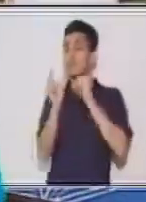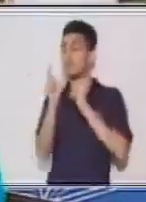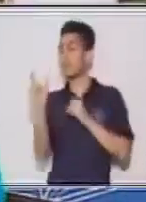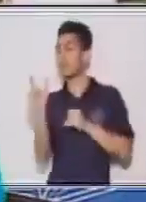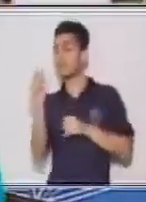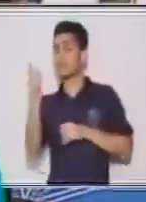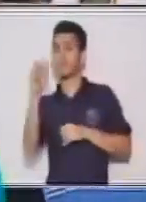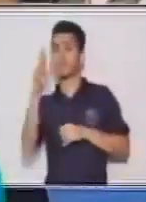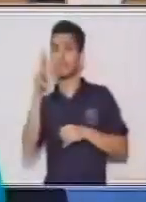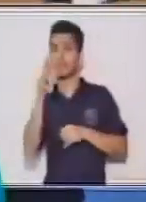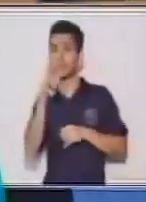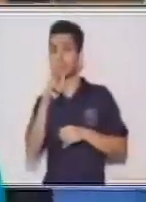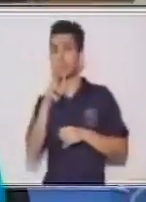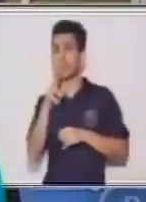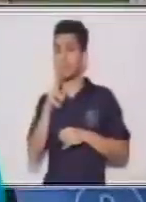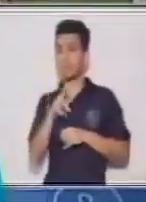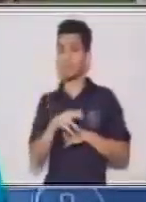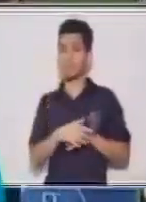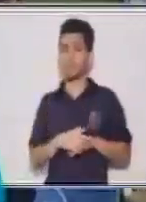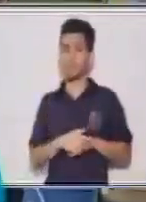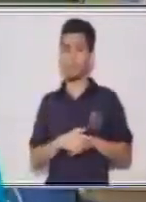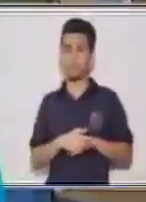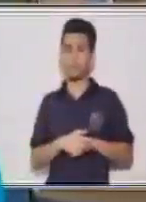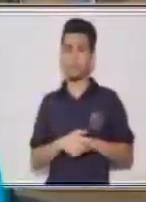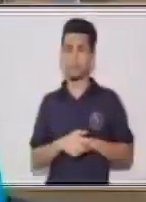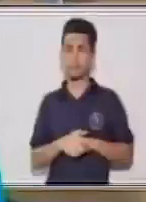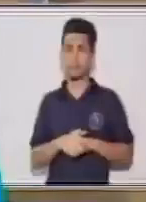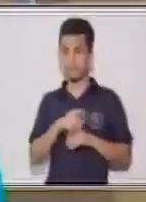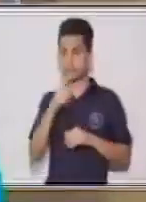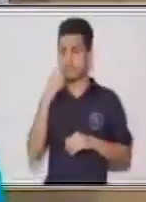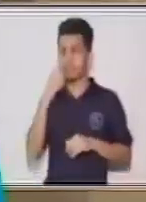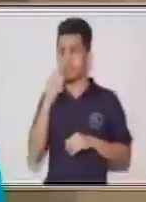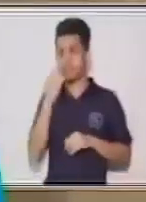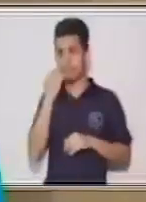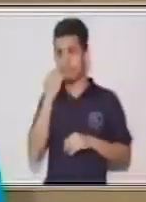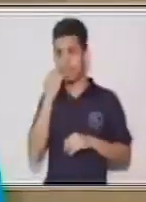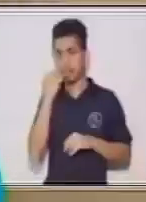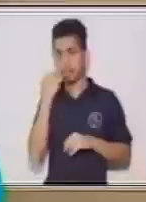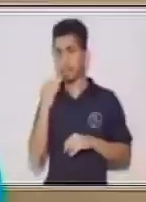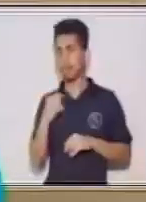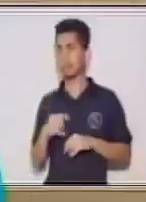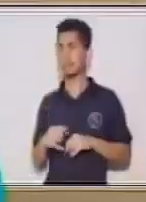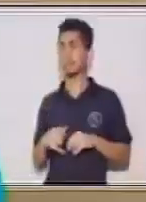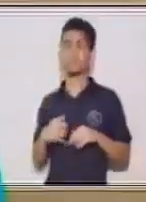en casa tienes muy presente el de jugar.